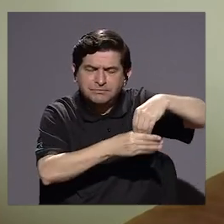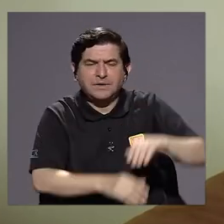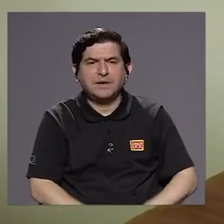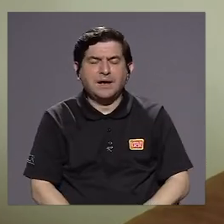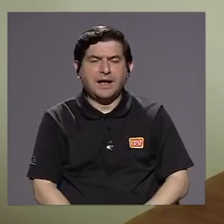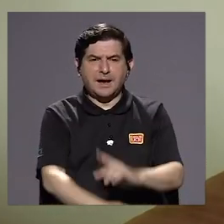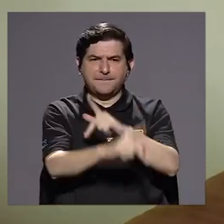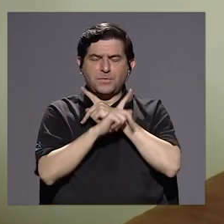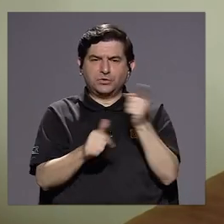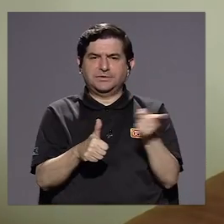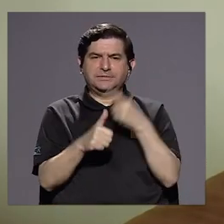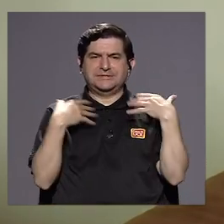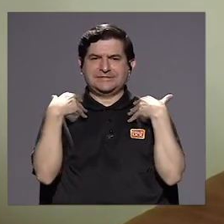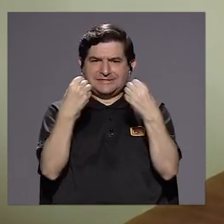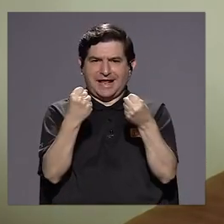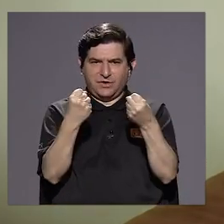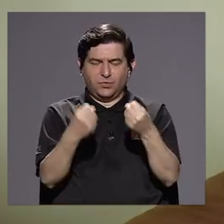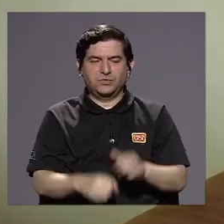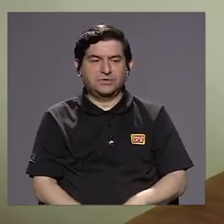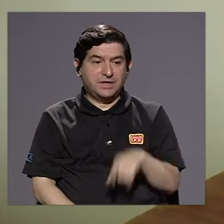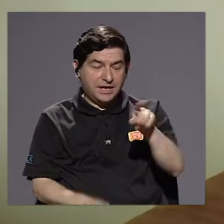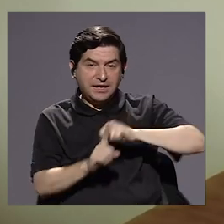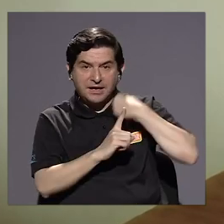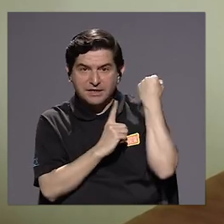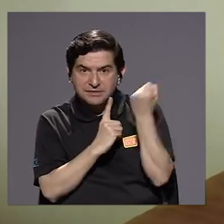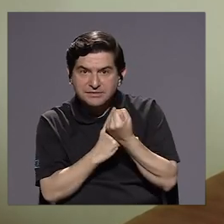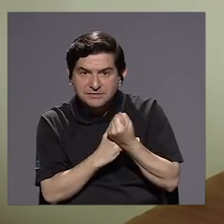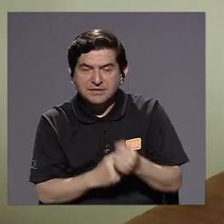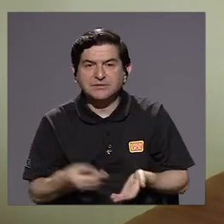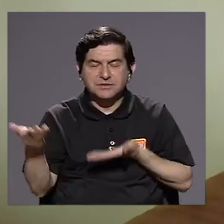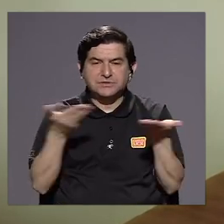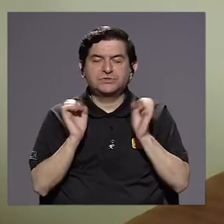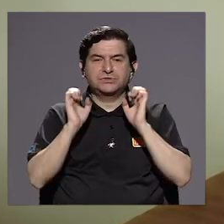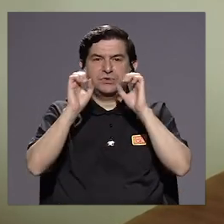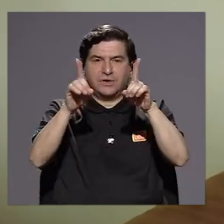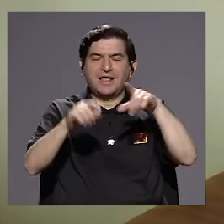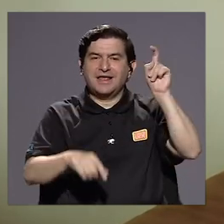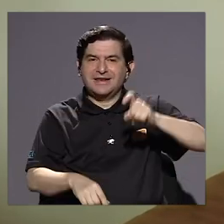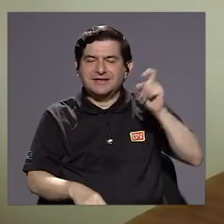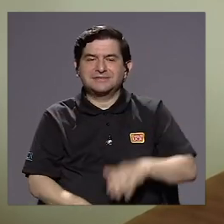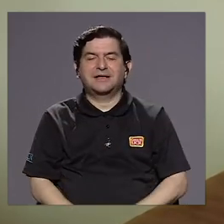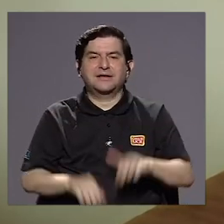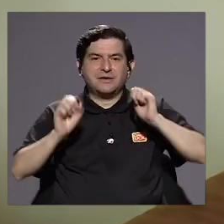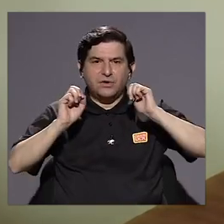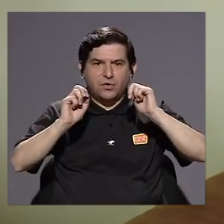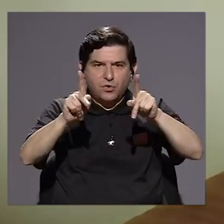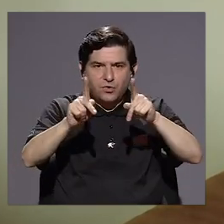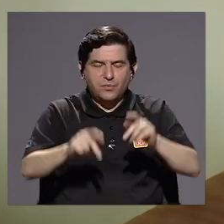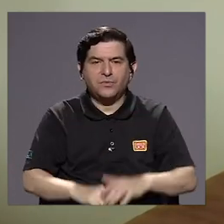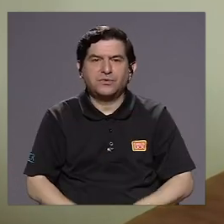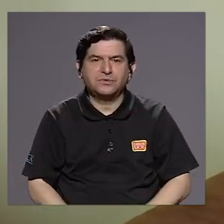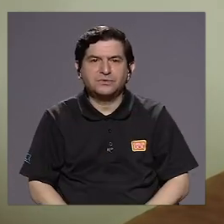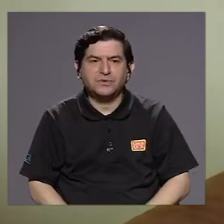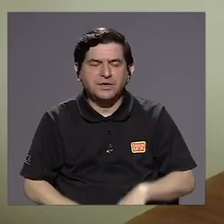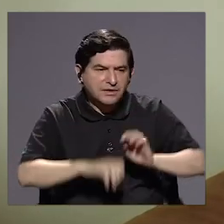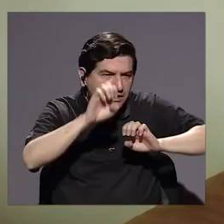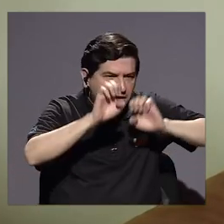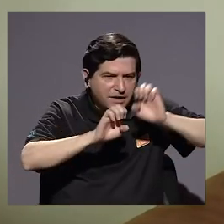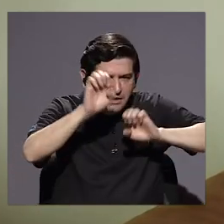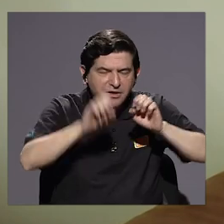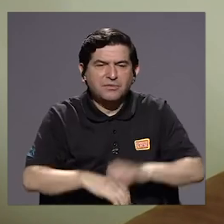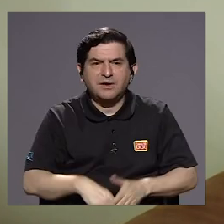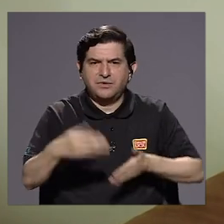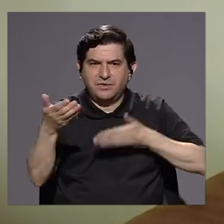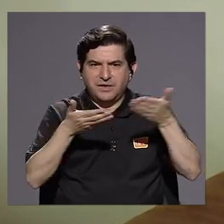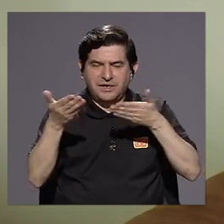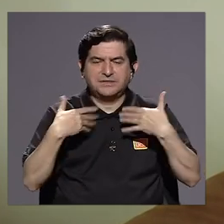resguardo de la salud, pues en ese resguardo de la salud el servicio educativo tiene que ir la posibilidad de su cultura valorada con ese